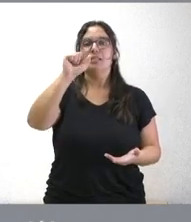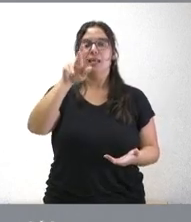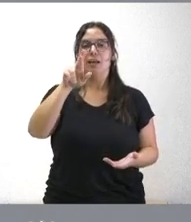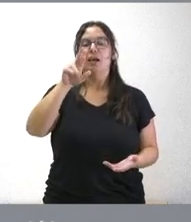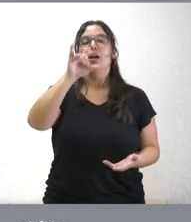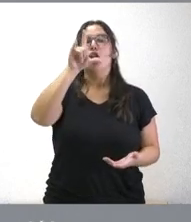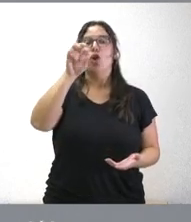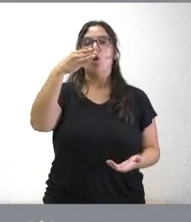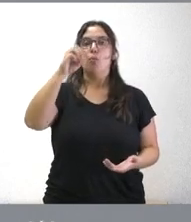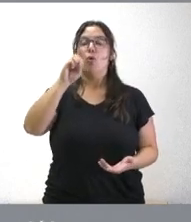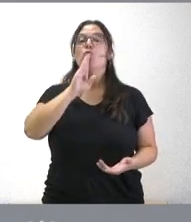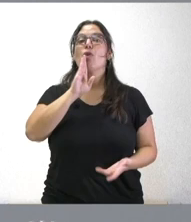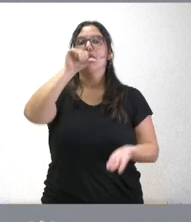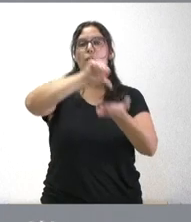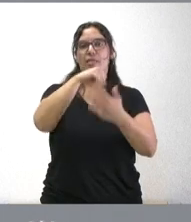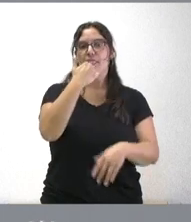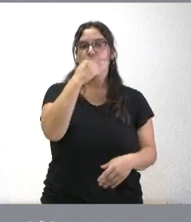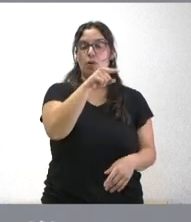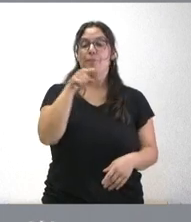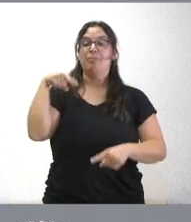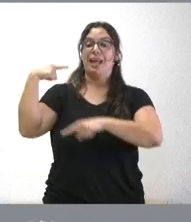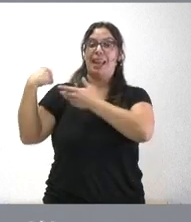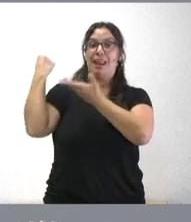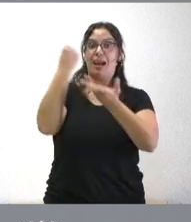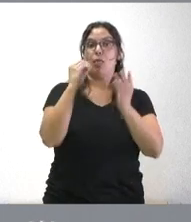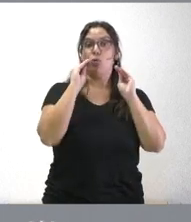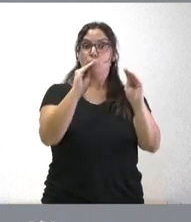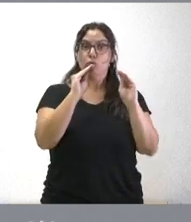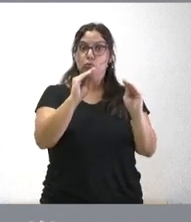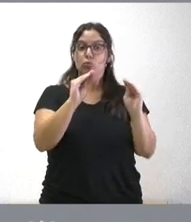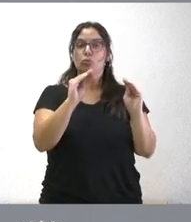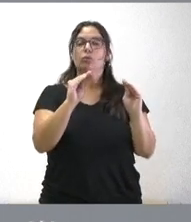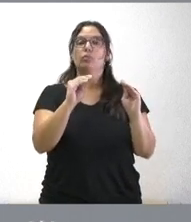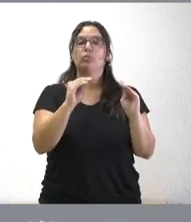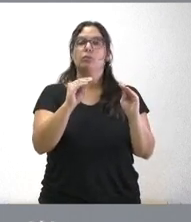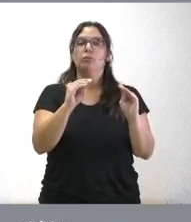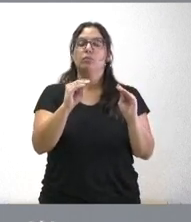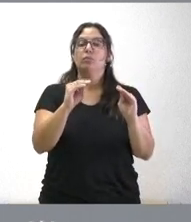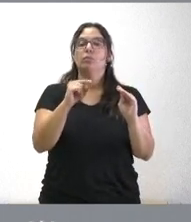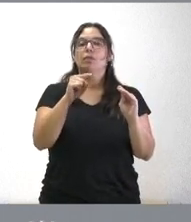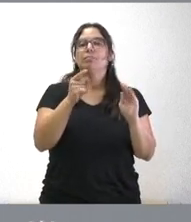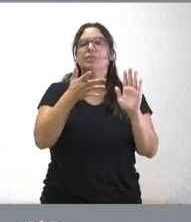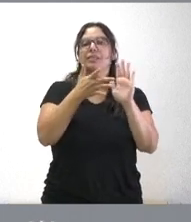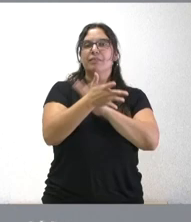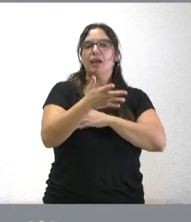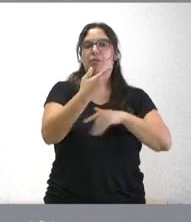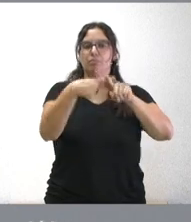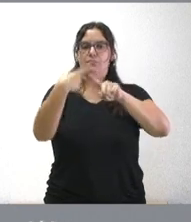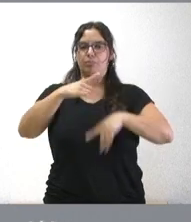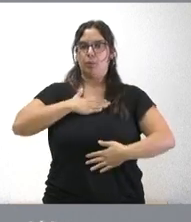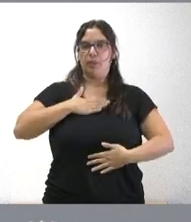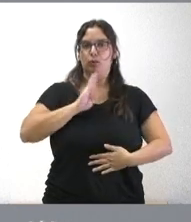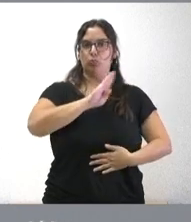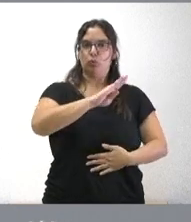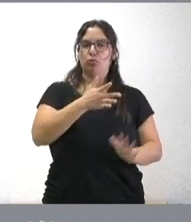Zamora este legado de Baltasar Lobo en ciudad de Zamora es un conjunto de bienes que representa